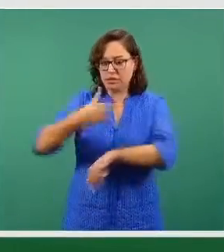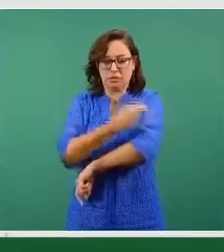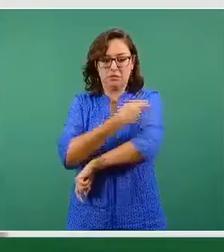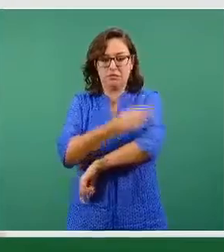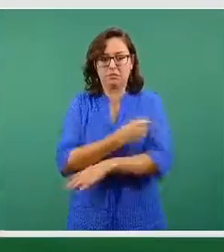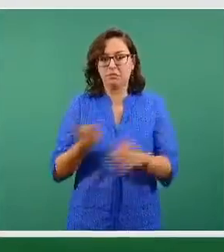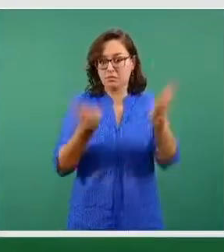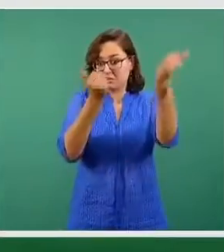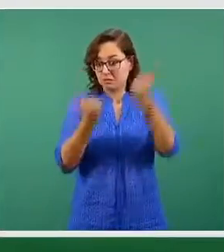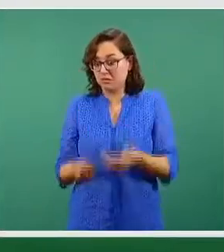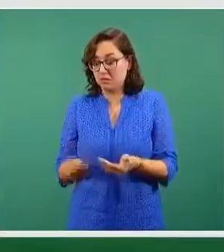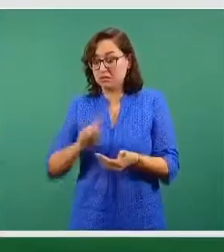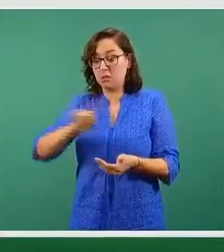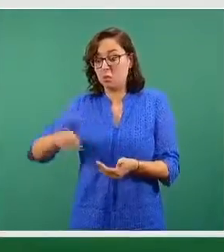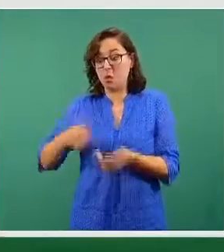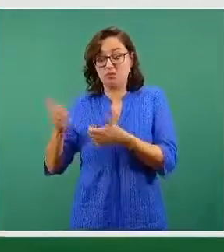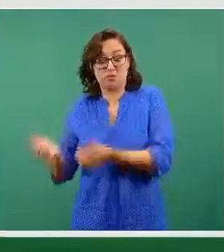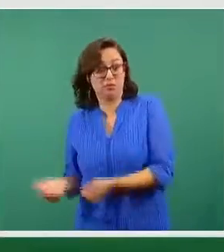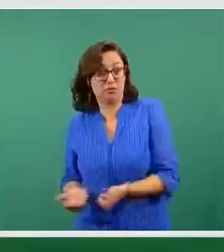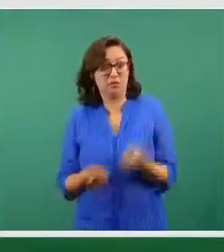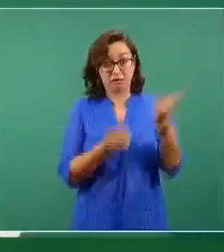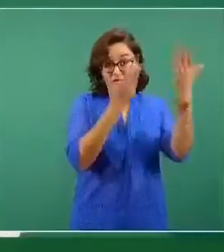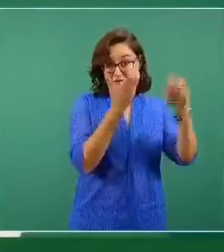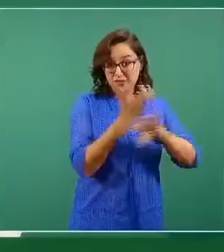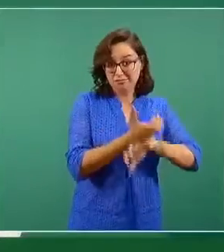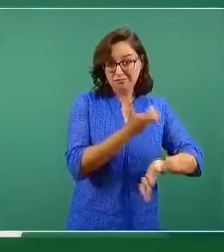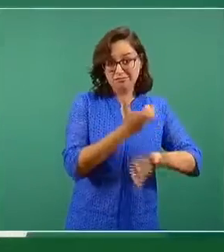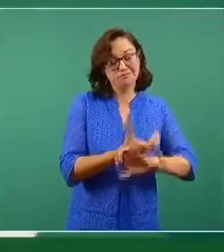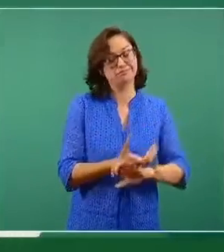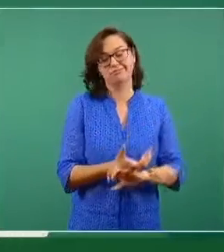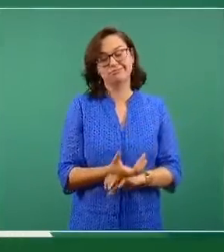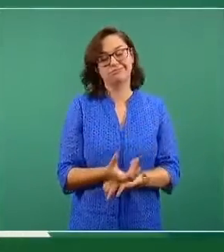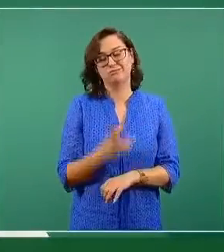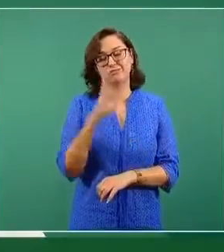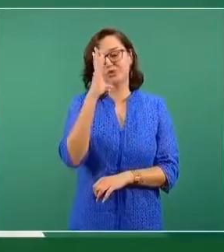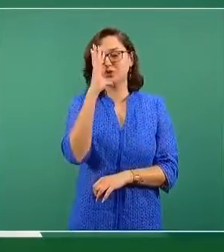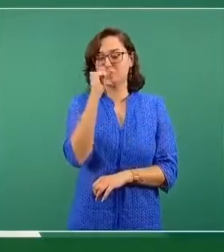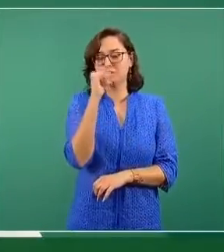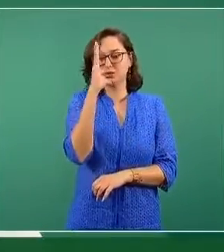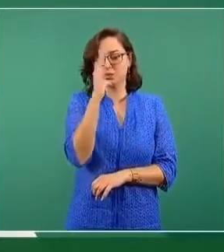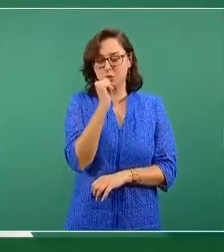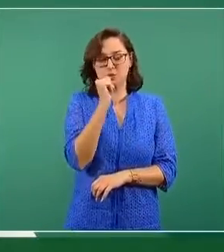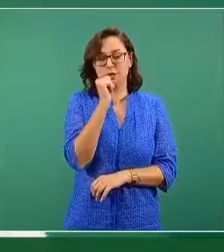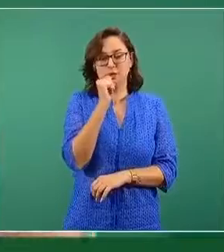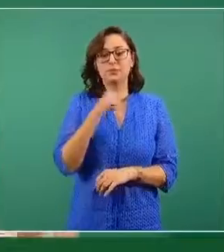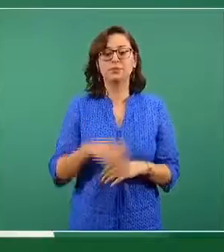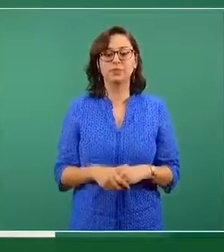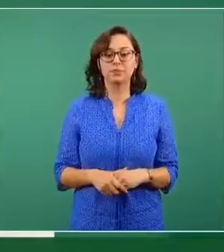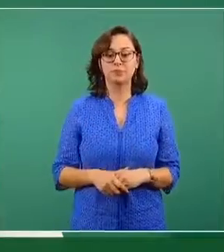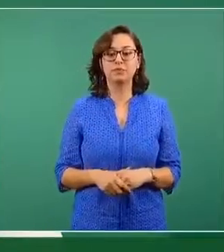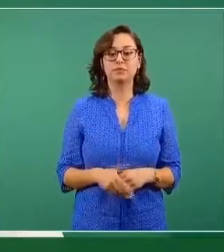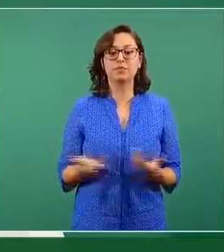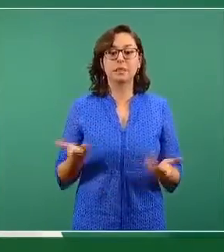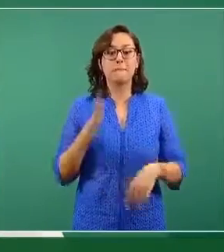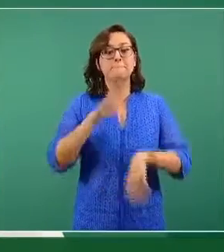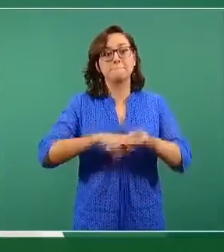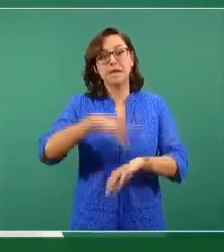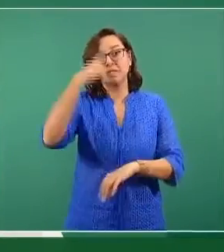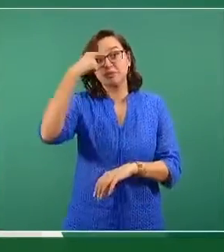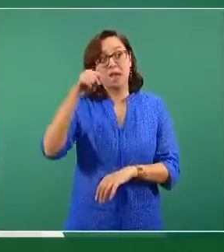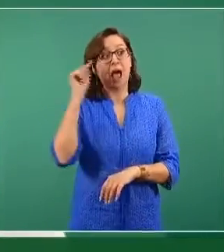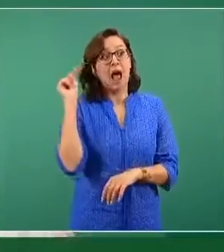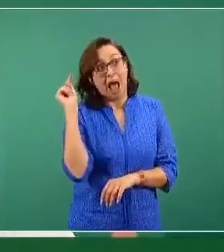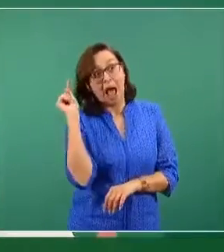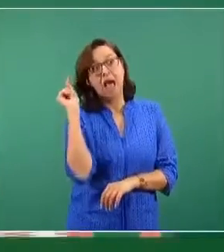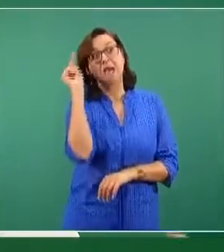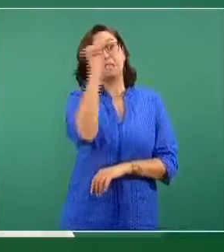se exporten siguiendo a las personas que pudieran recibirlas en el otro lado. Es mucho más conveniente, más fácil